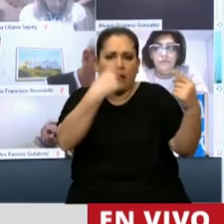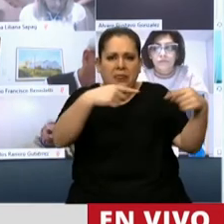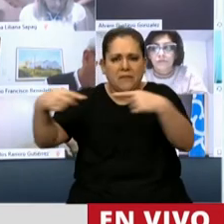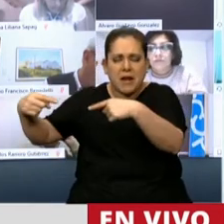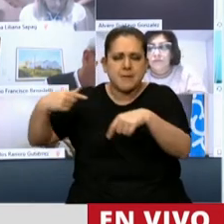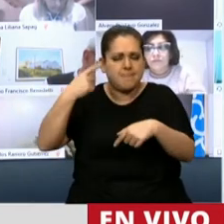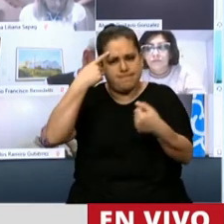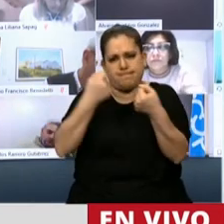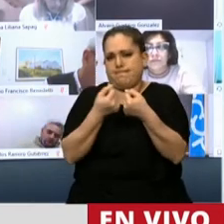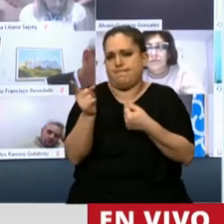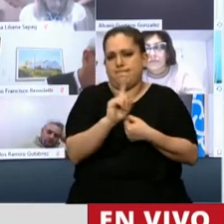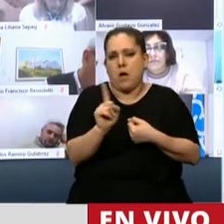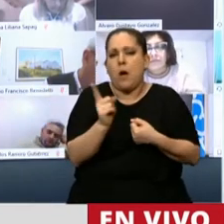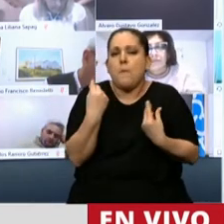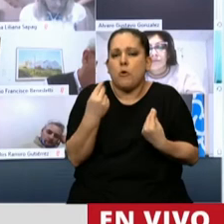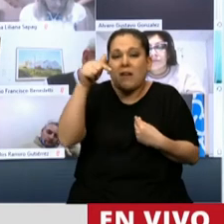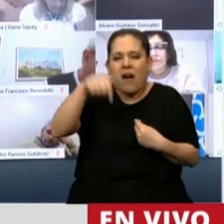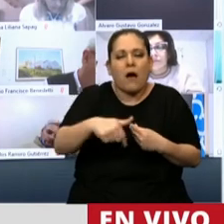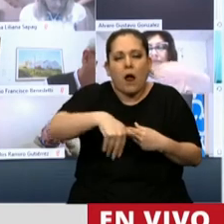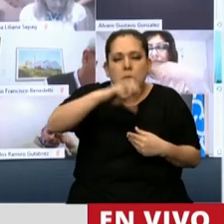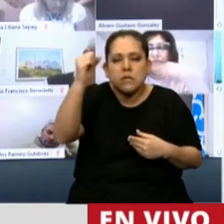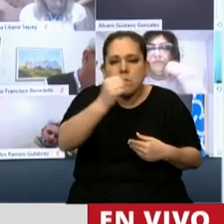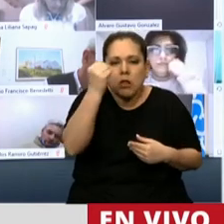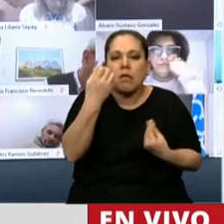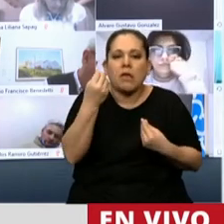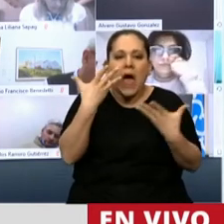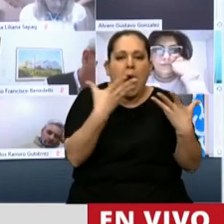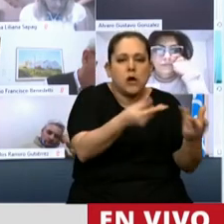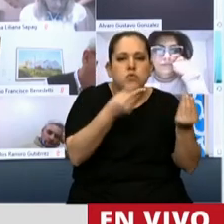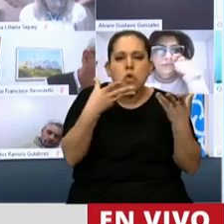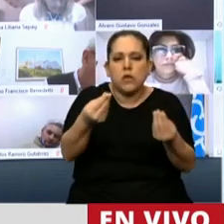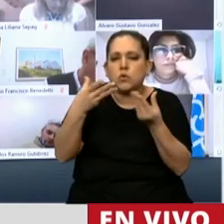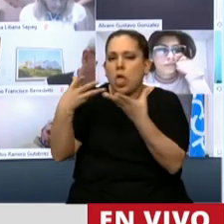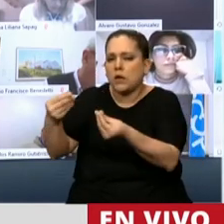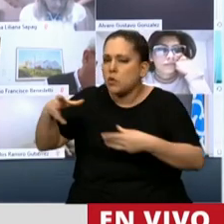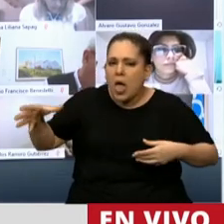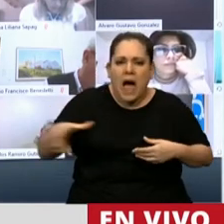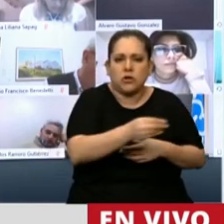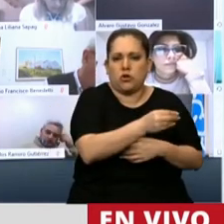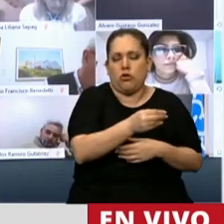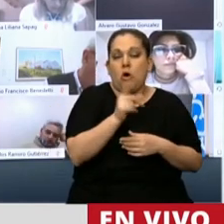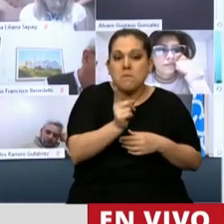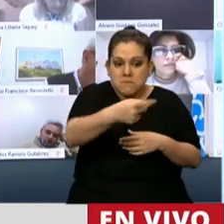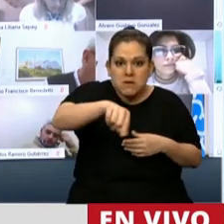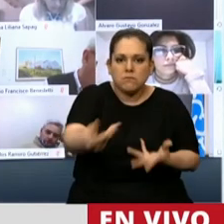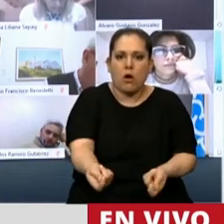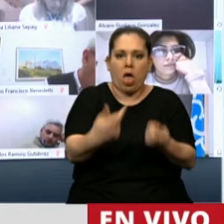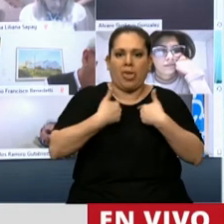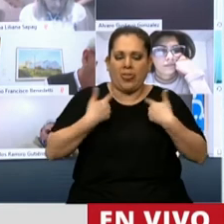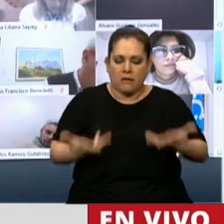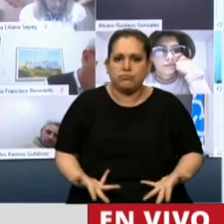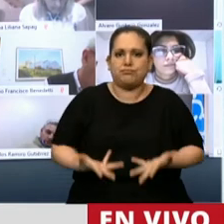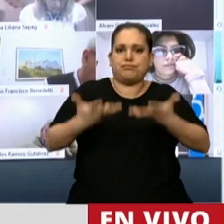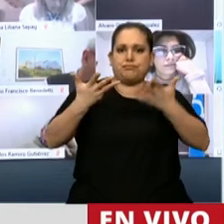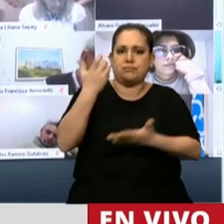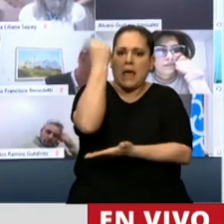importante es ayudar al sector, es el sector el que nos va a ayudar a empujar la economía